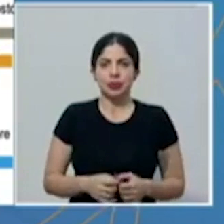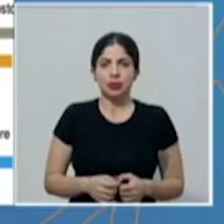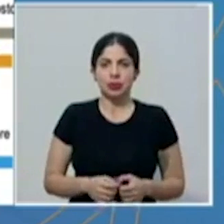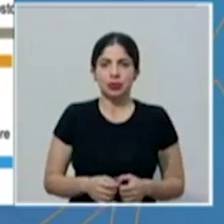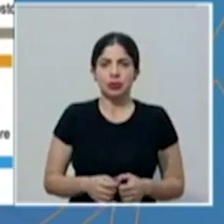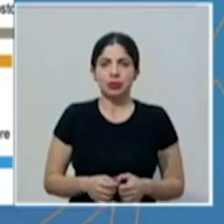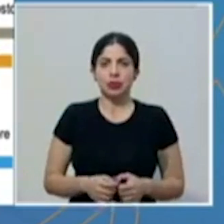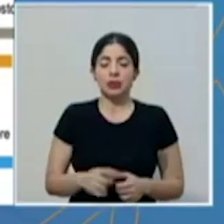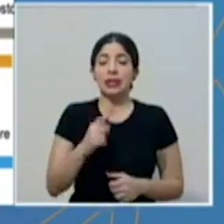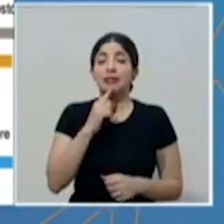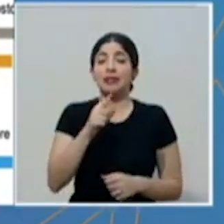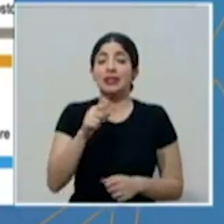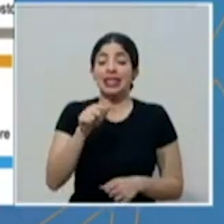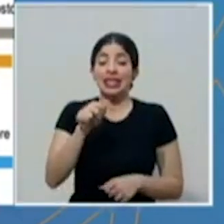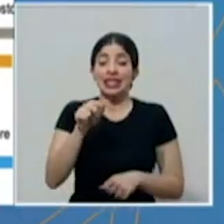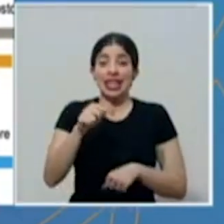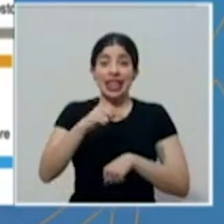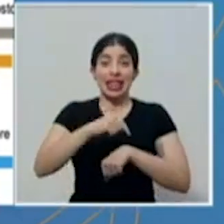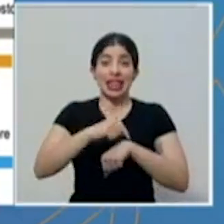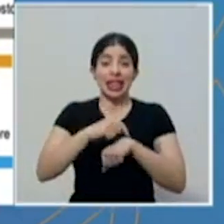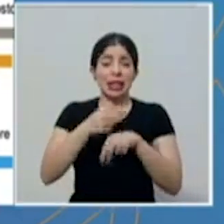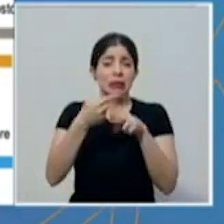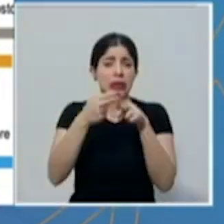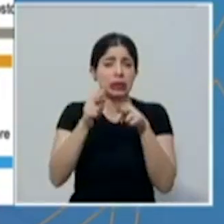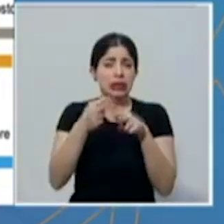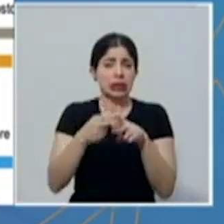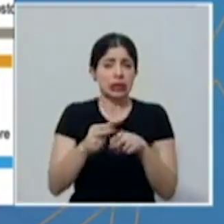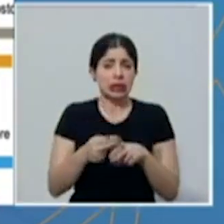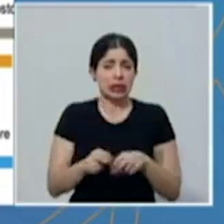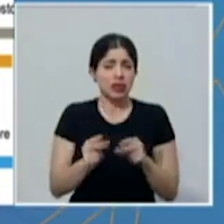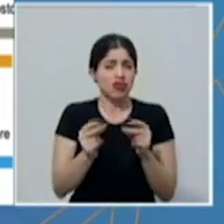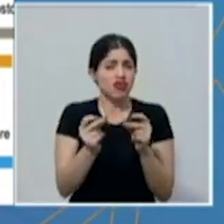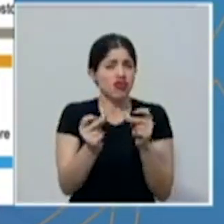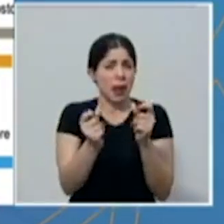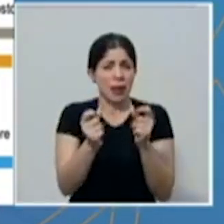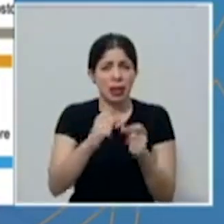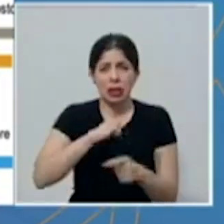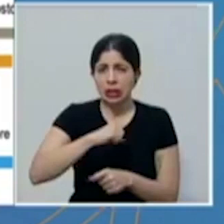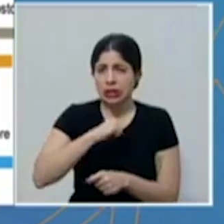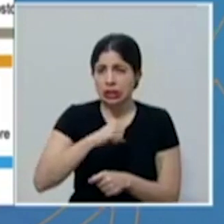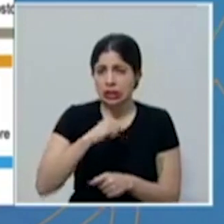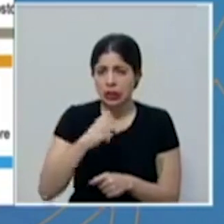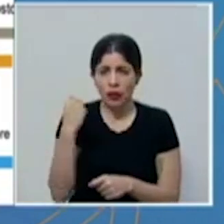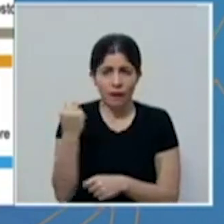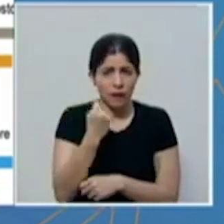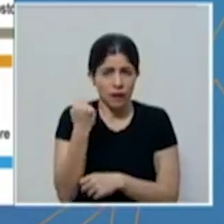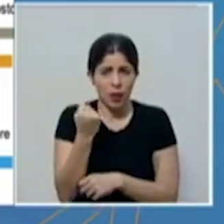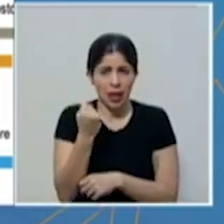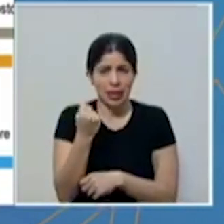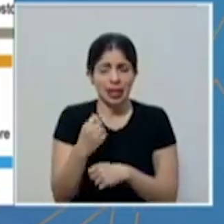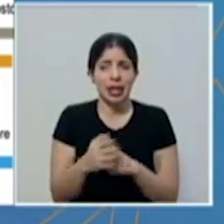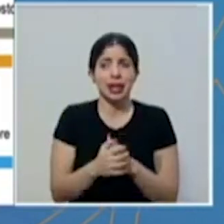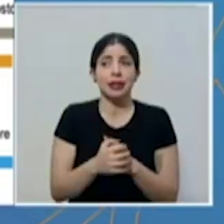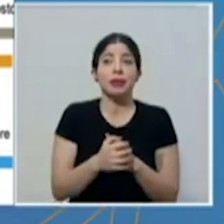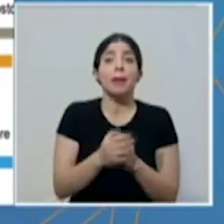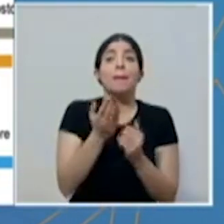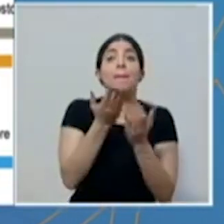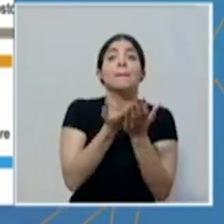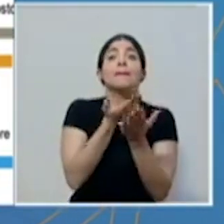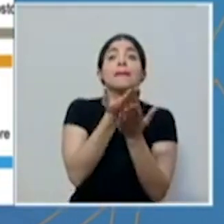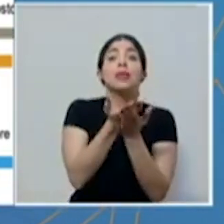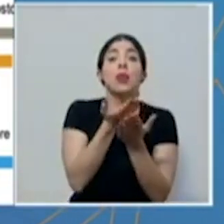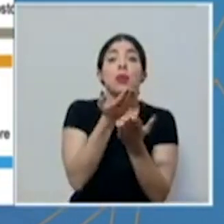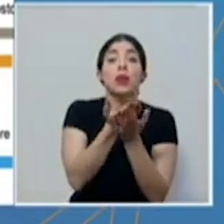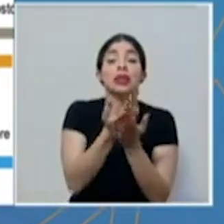Va a ser un proceso corto, rápido, intenso. En el caso de las propuestas